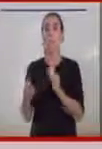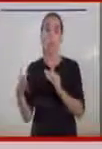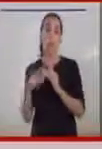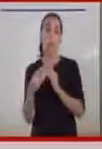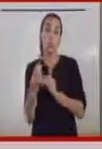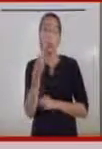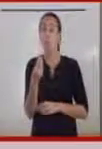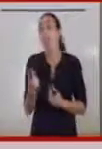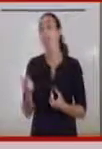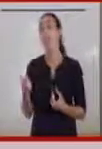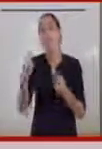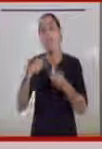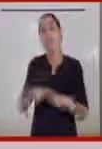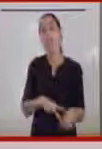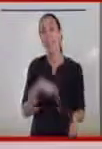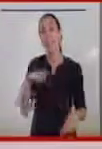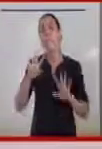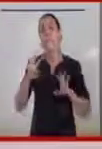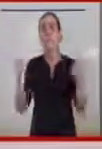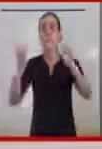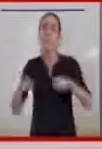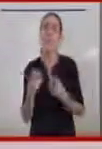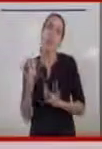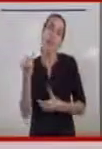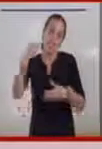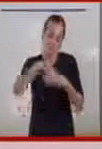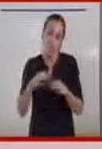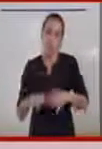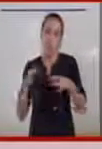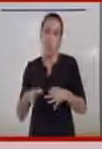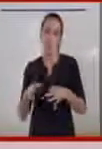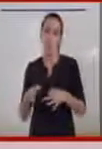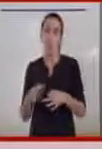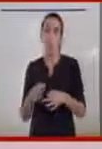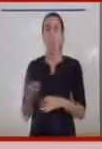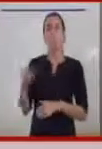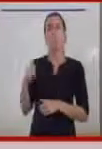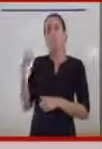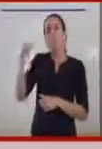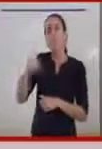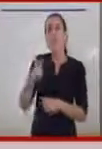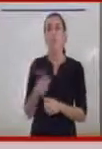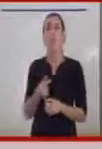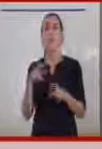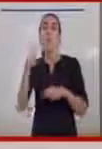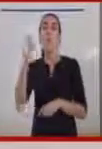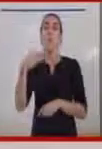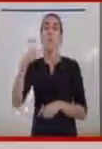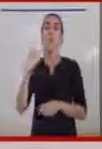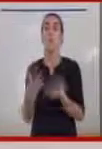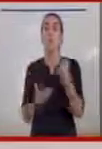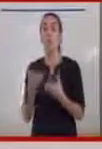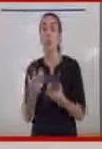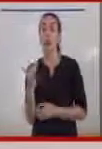general, siempre con innovaciones. Hace aproximadamente dos años teníamos un robot de cocina que tenía